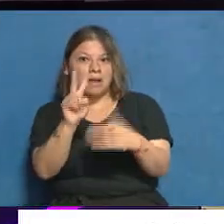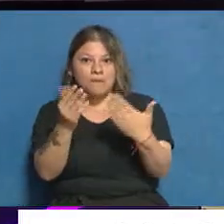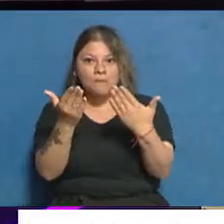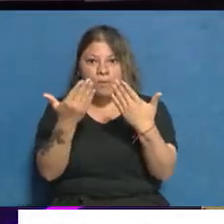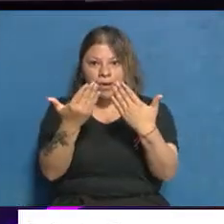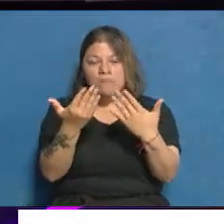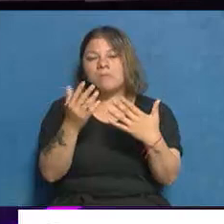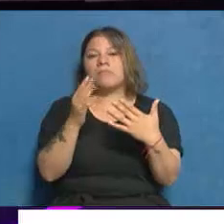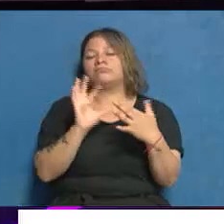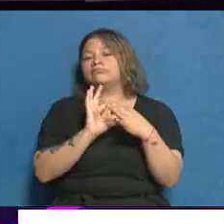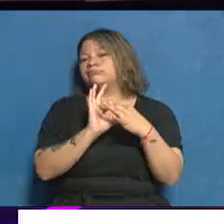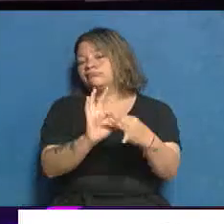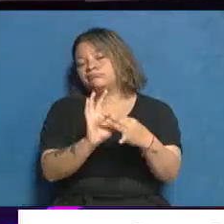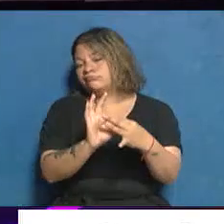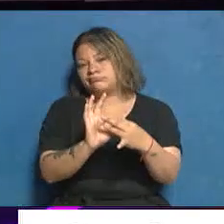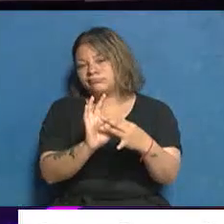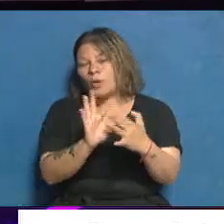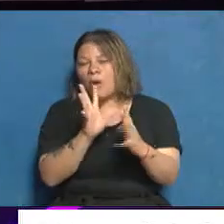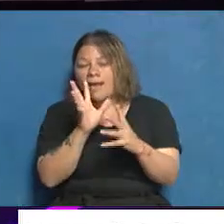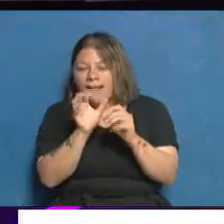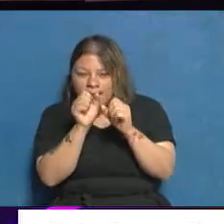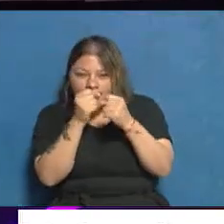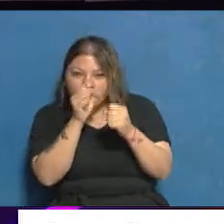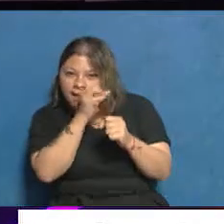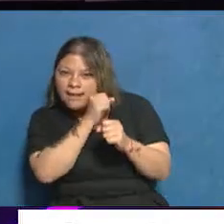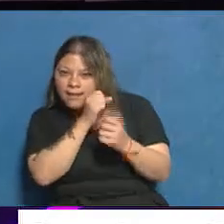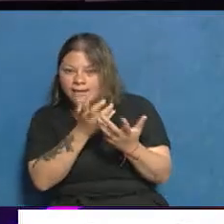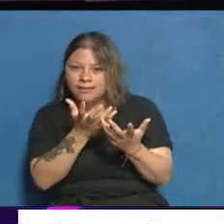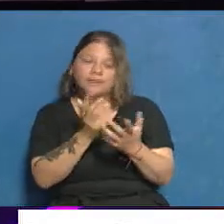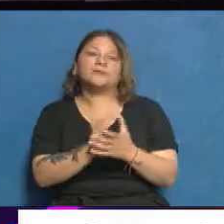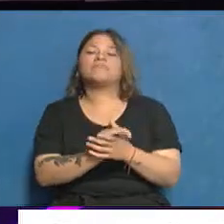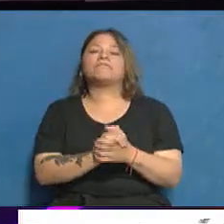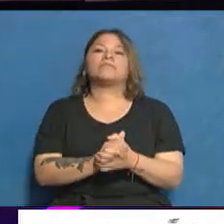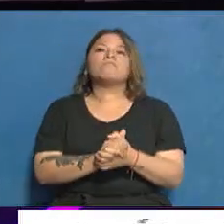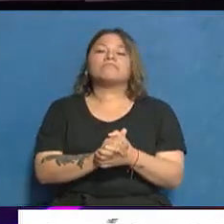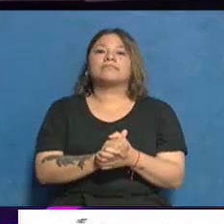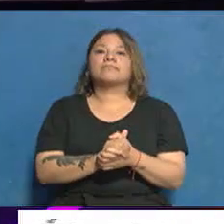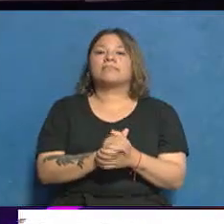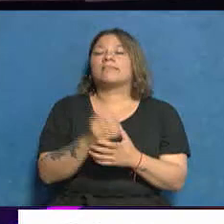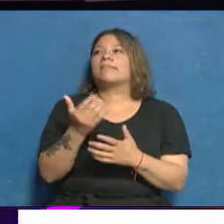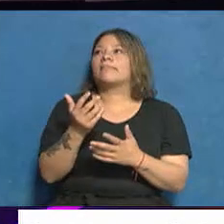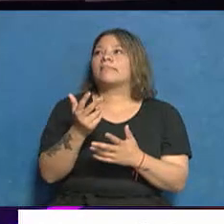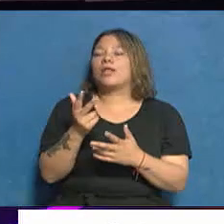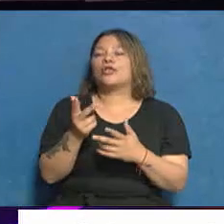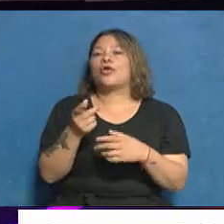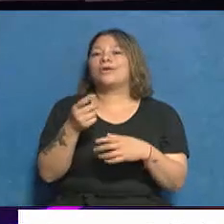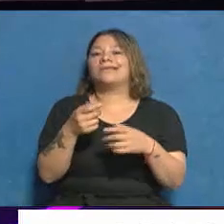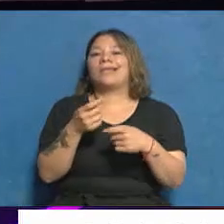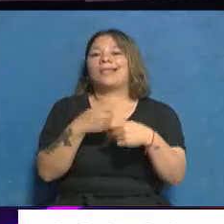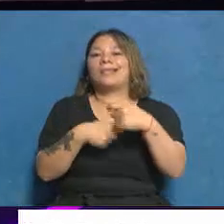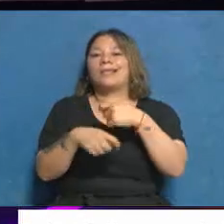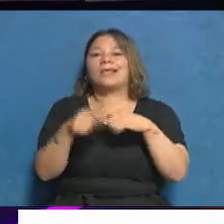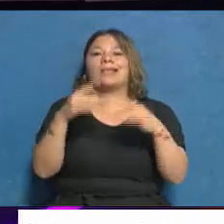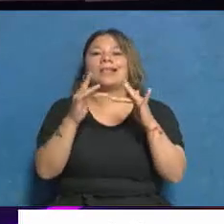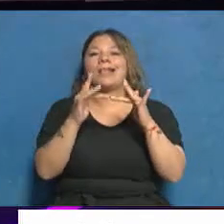claramente con la absoluta clandestinidad en lo que se mueve. Porque aquí no estamos hablando de tráfico legal en